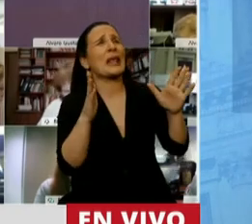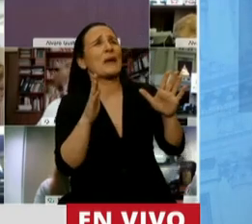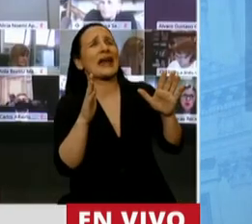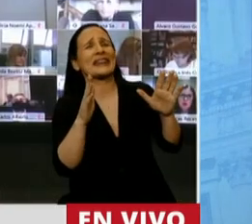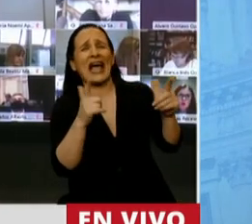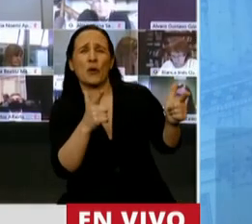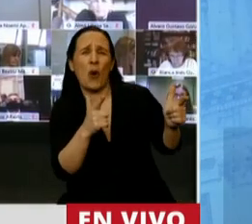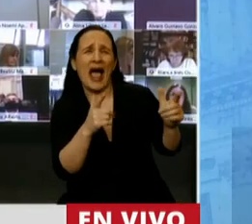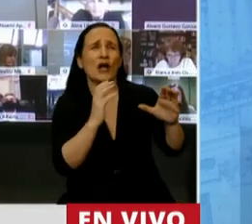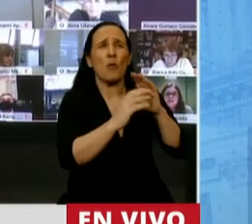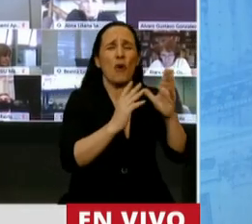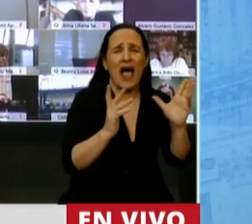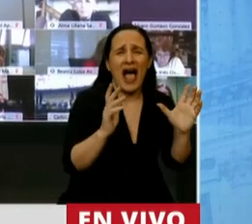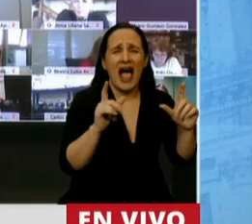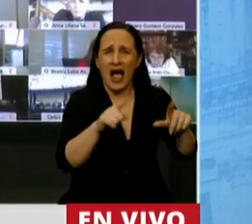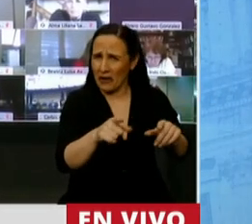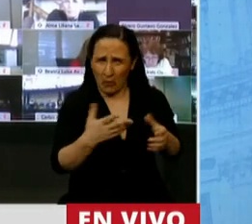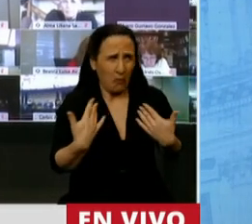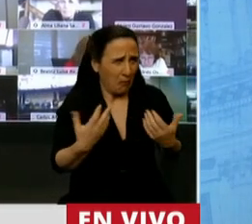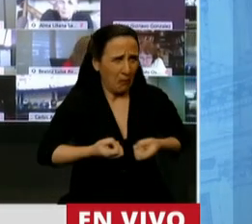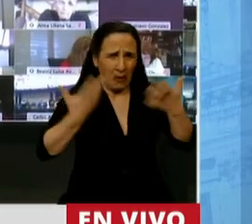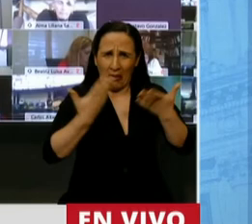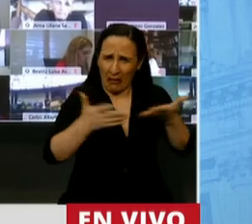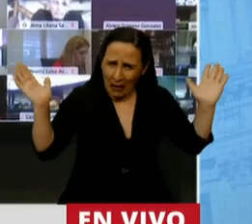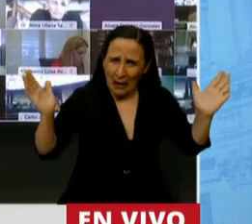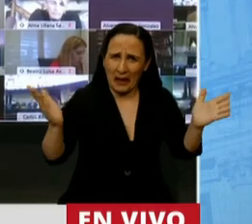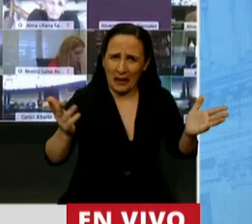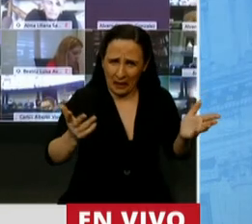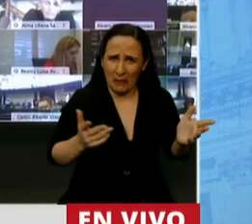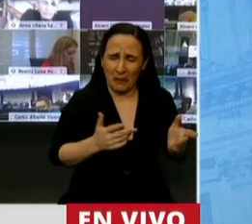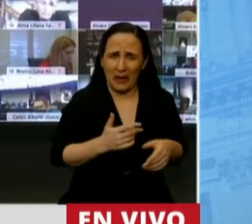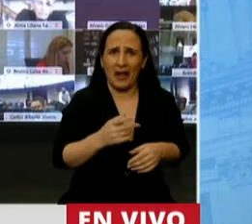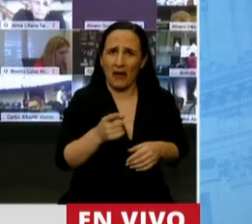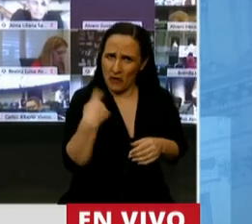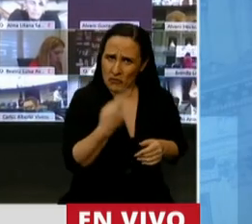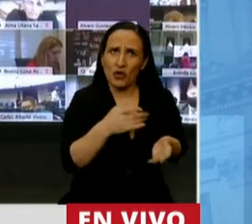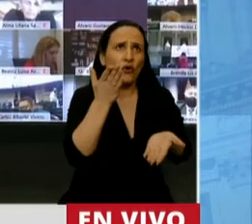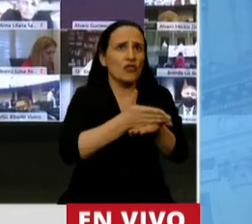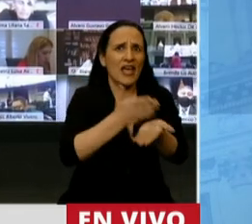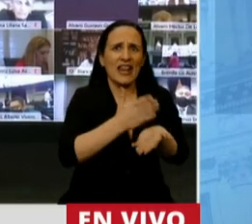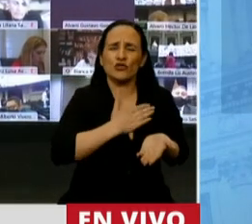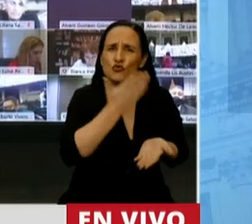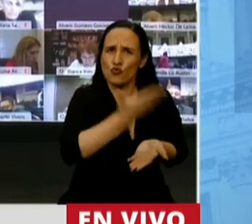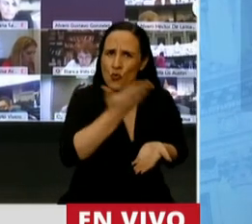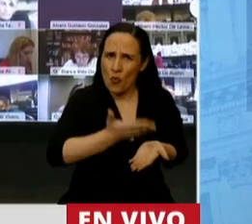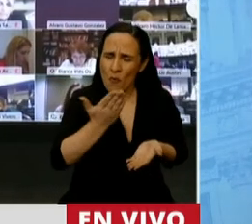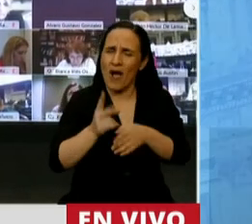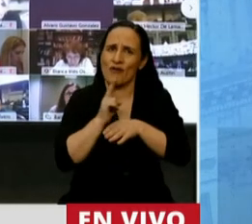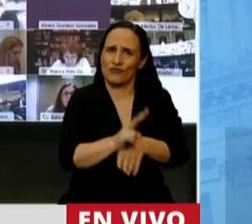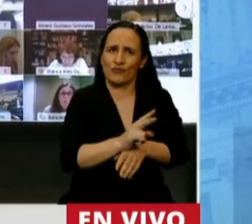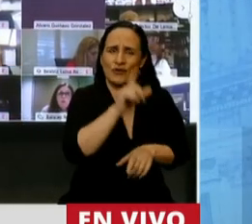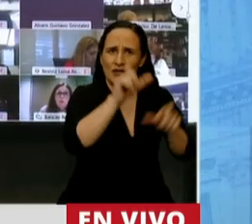de comunicación ni la libre expresión y que somos garantes de los derechos humanos de cada uno de los